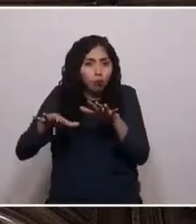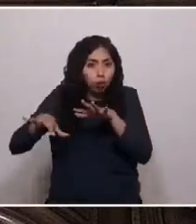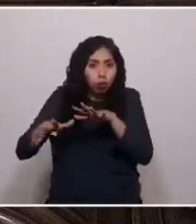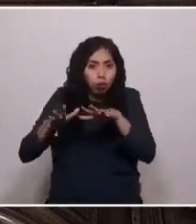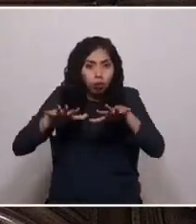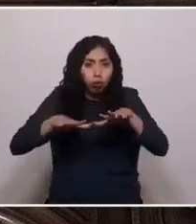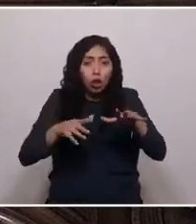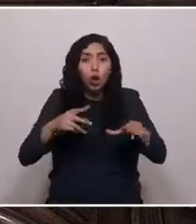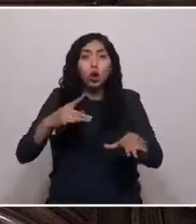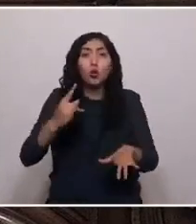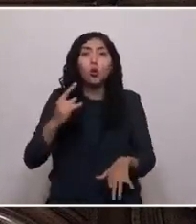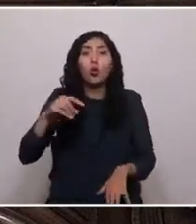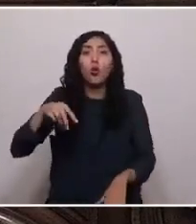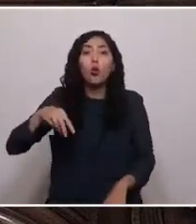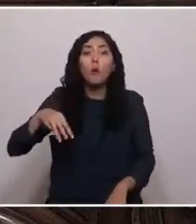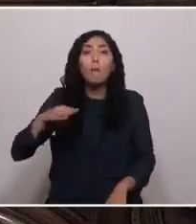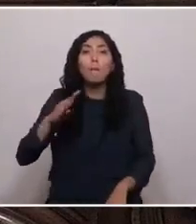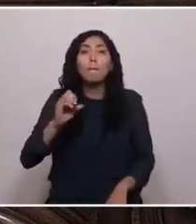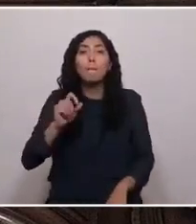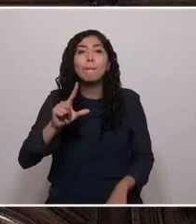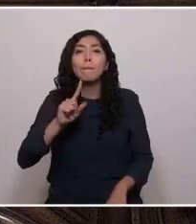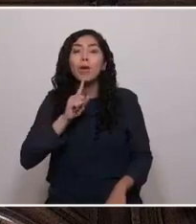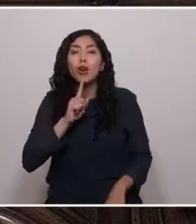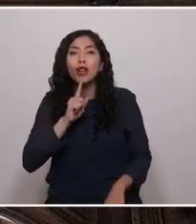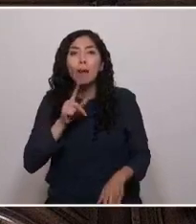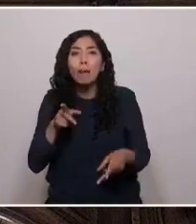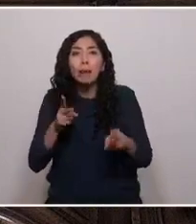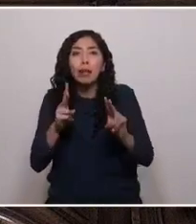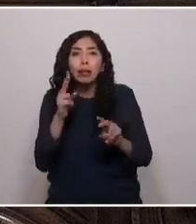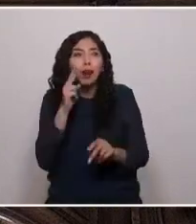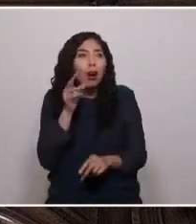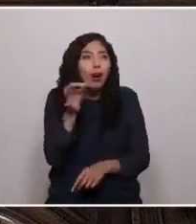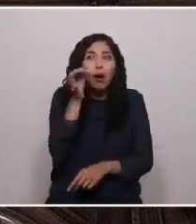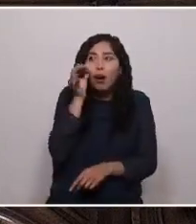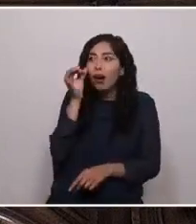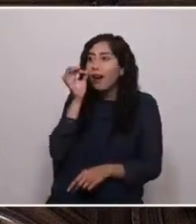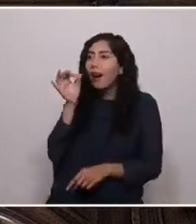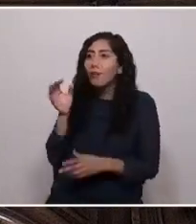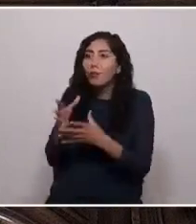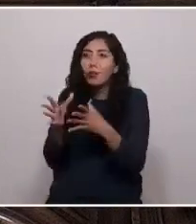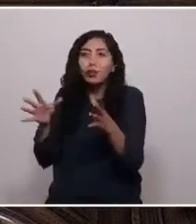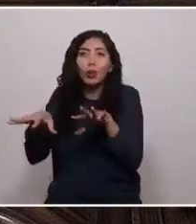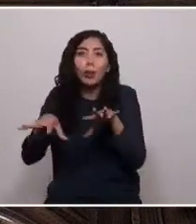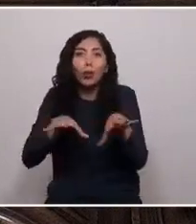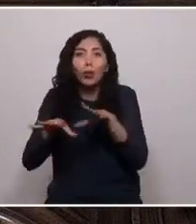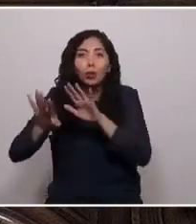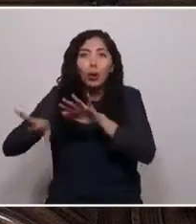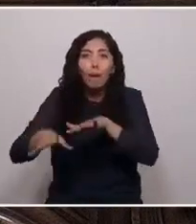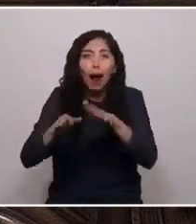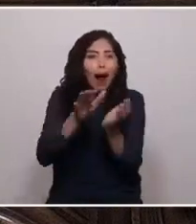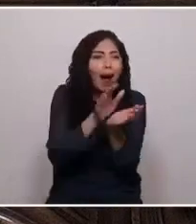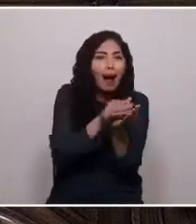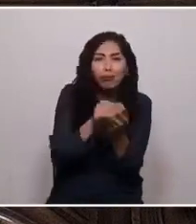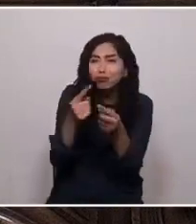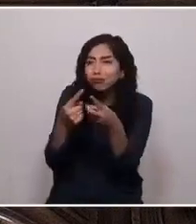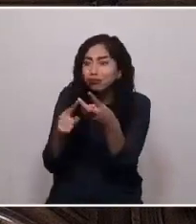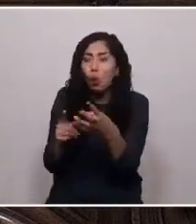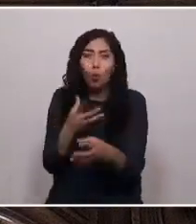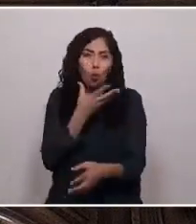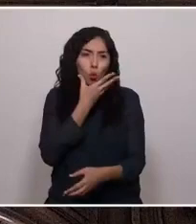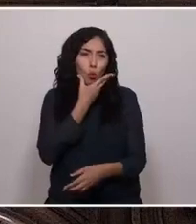Humboldt permite tener una bendecida abundancia de productos del mar. Lindo, maravilloso,